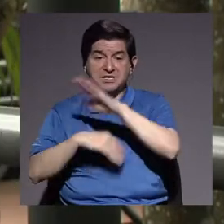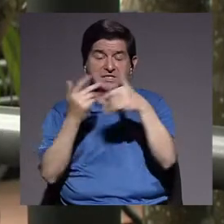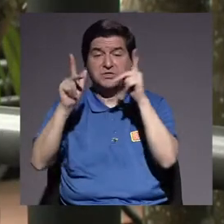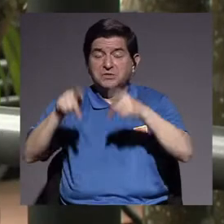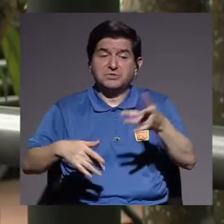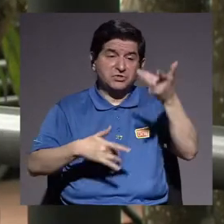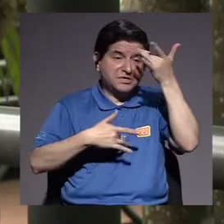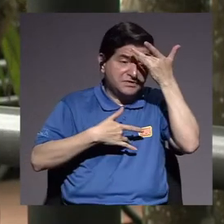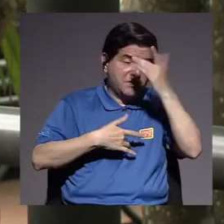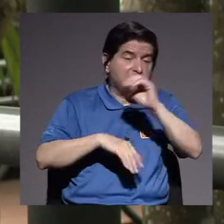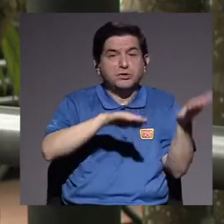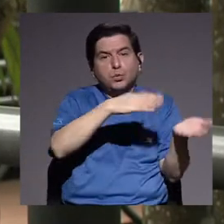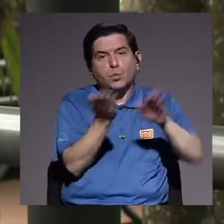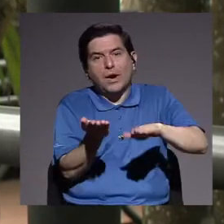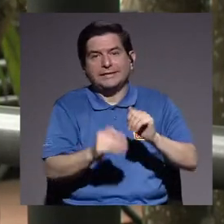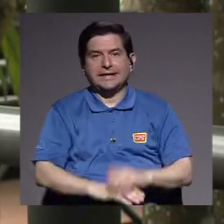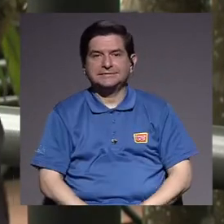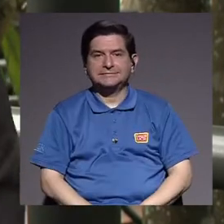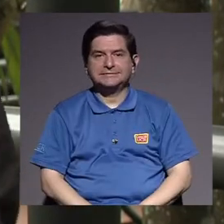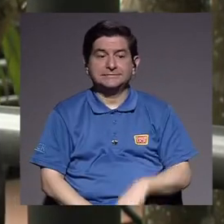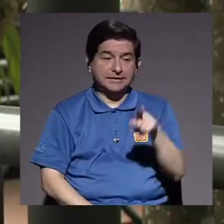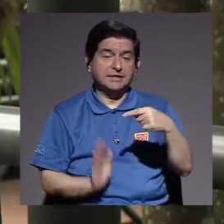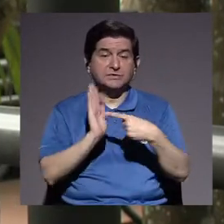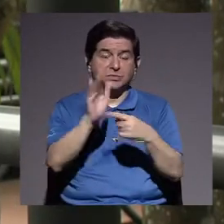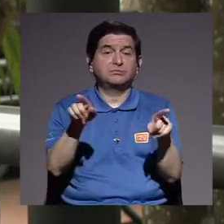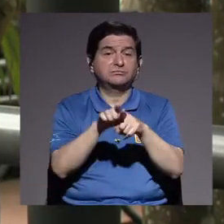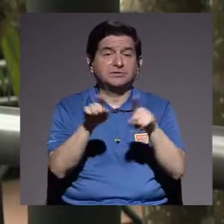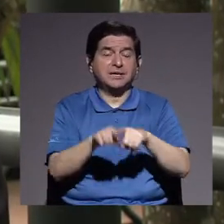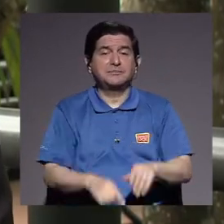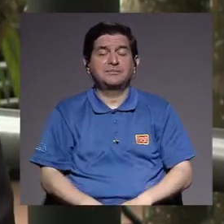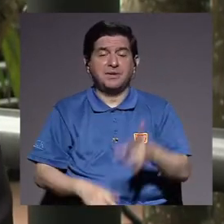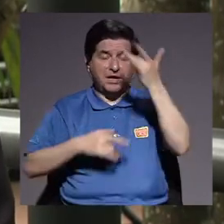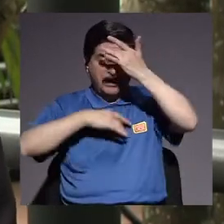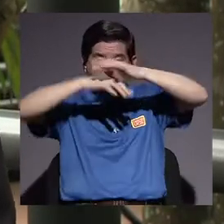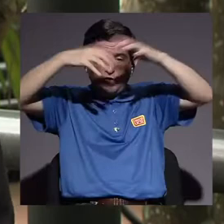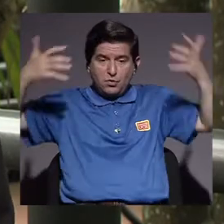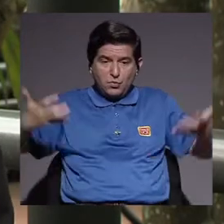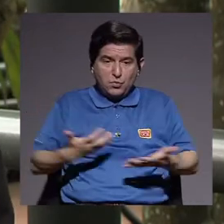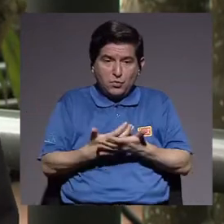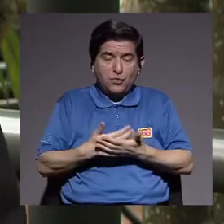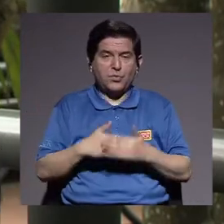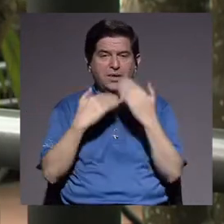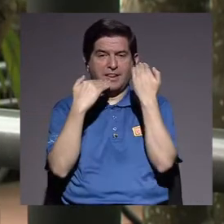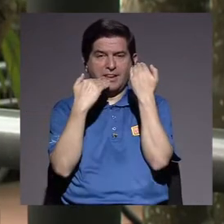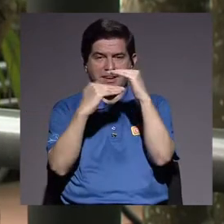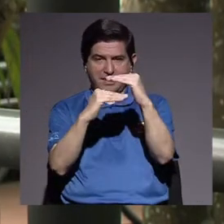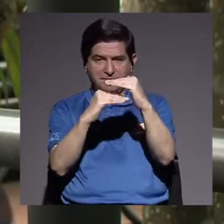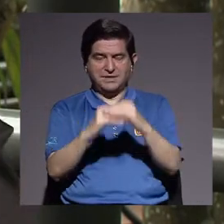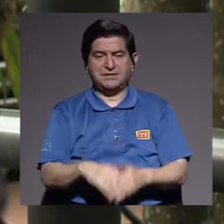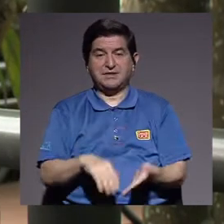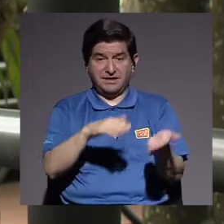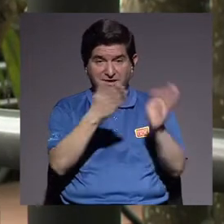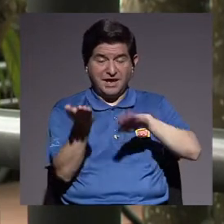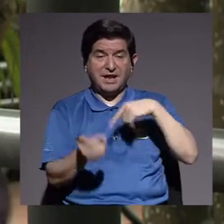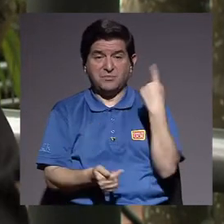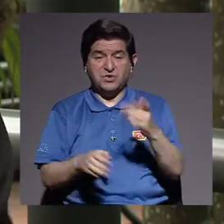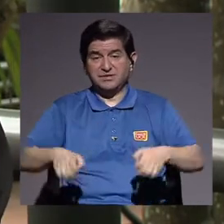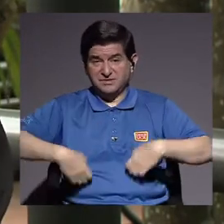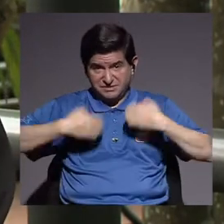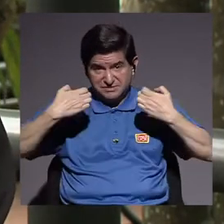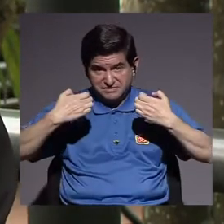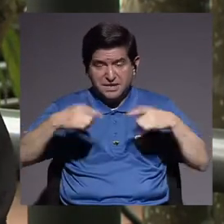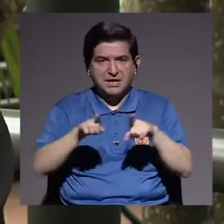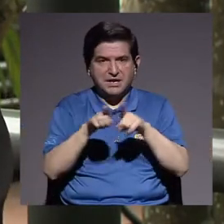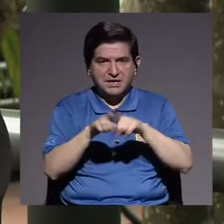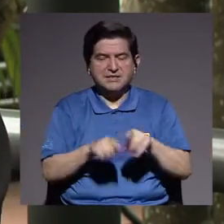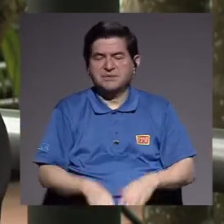riqueza si todos estamos enfermos y muertos. Y eso es lo que nos presenta también un poco la pandemia, ¿no? Ese límite a la muerte que siempre está, ¿no?